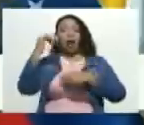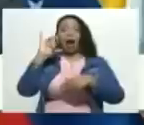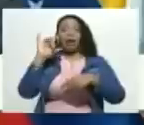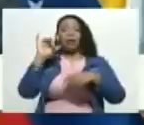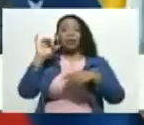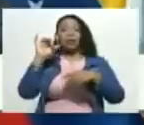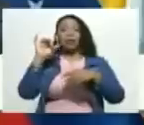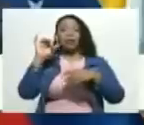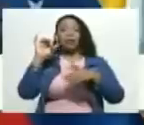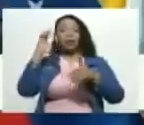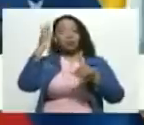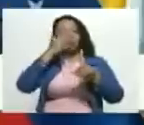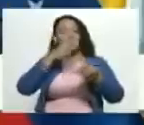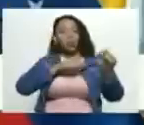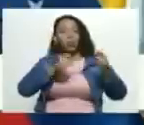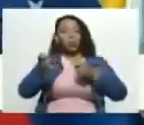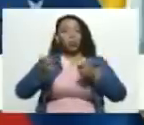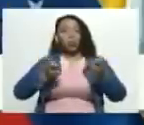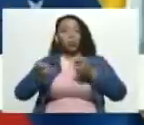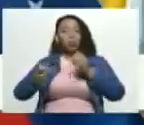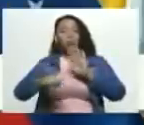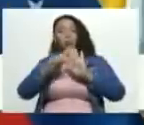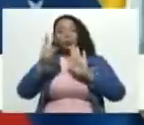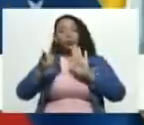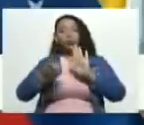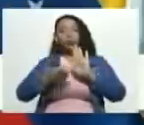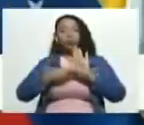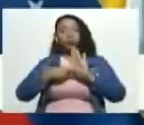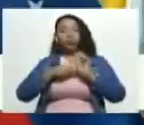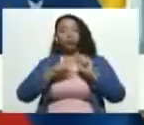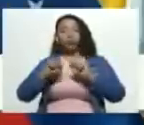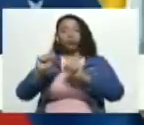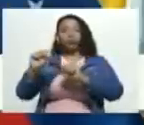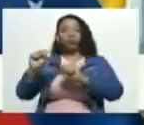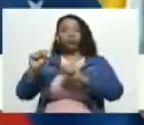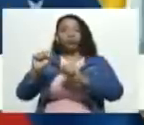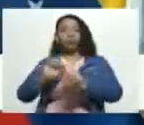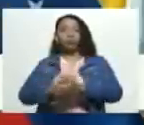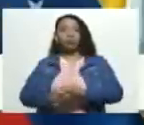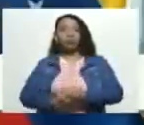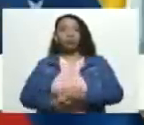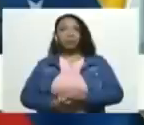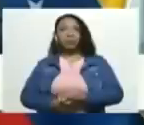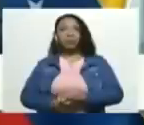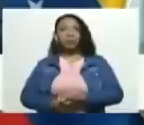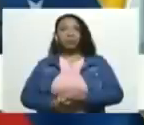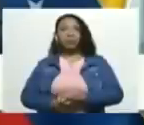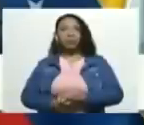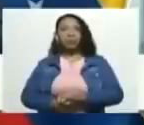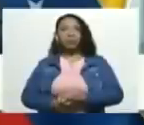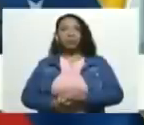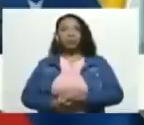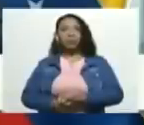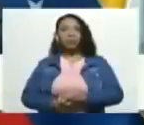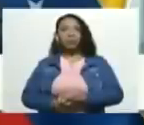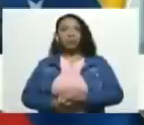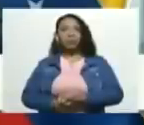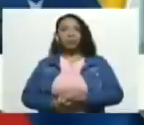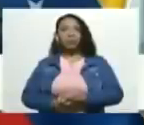literalmente y totalmente repudiado dentro y fuera del país pero eso no basta